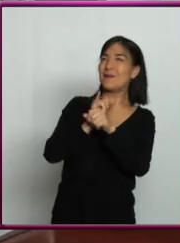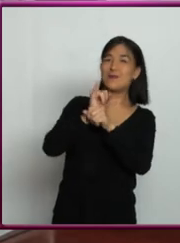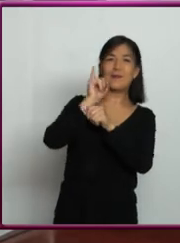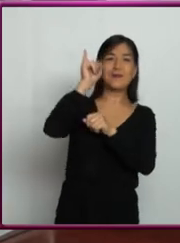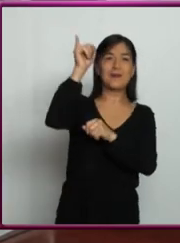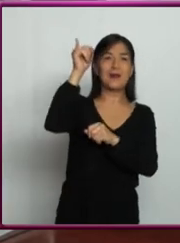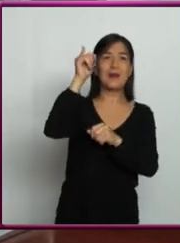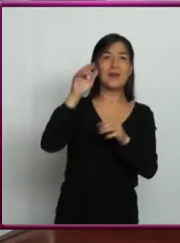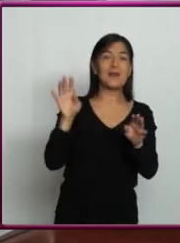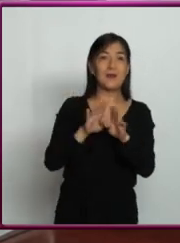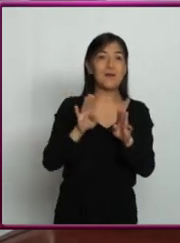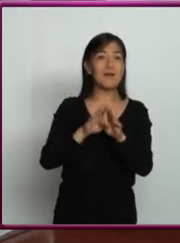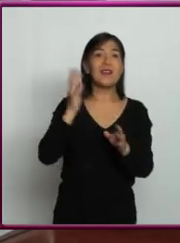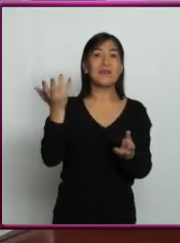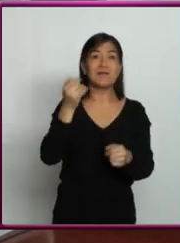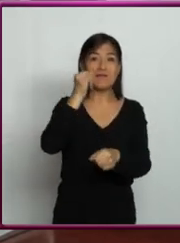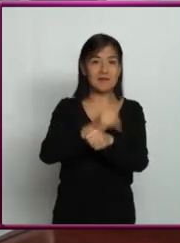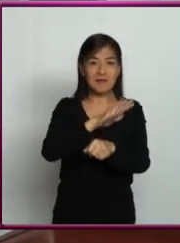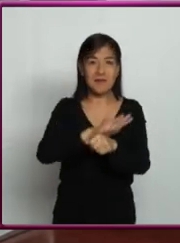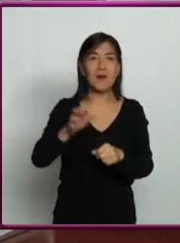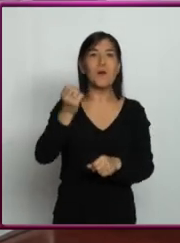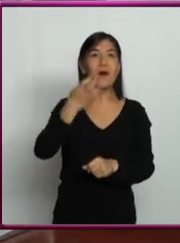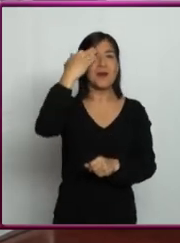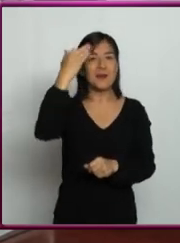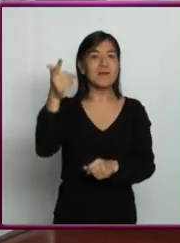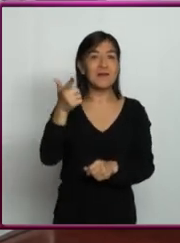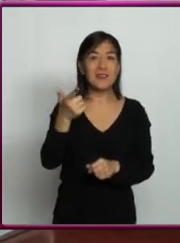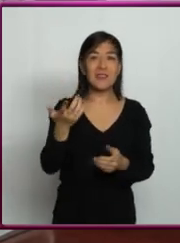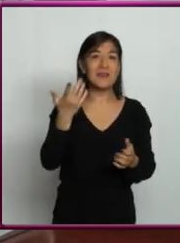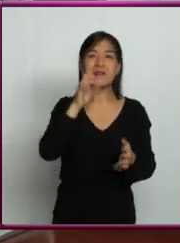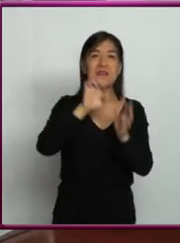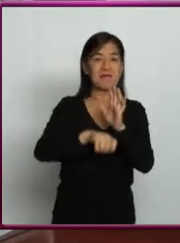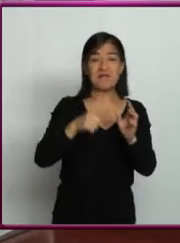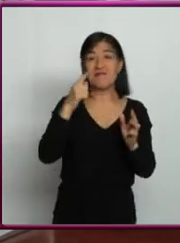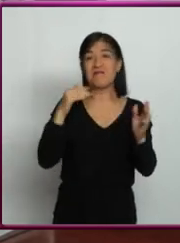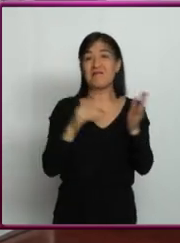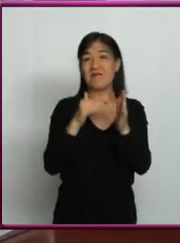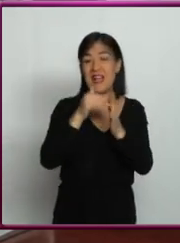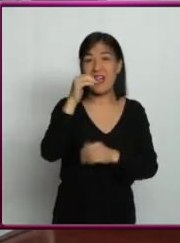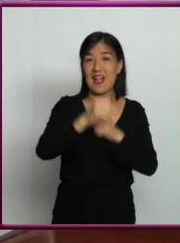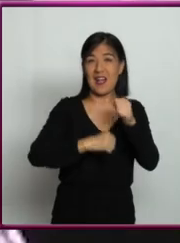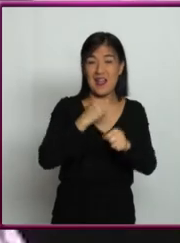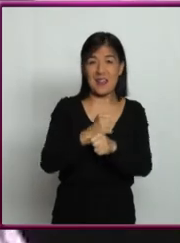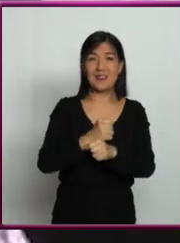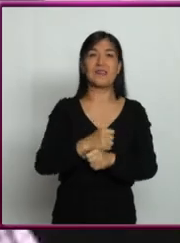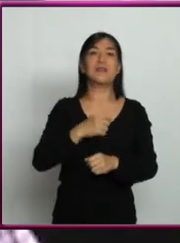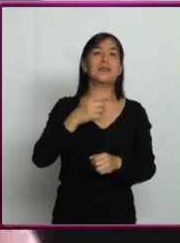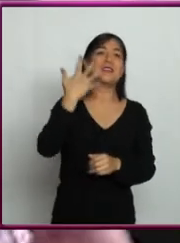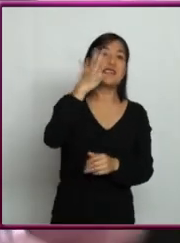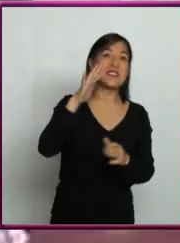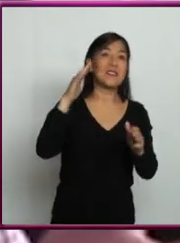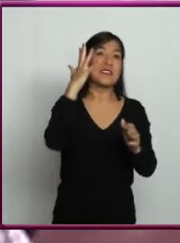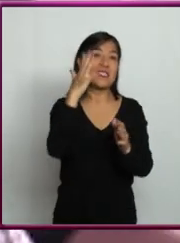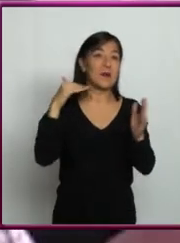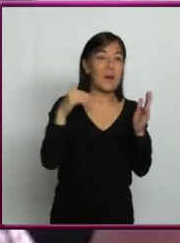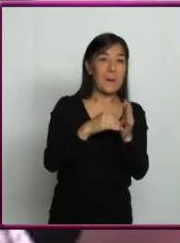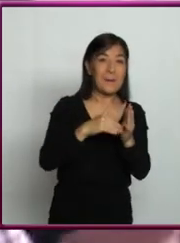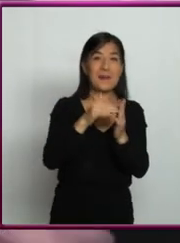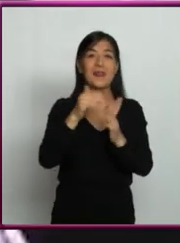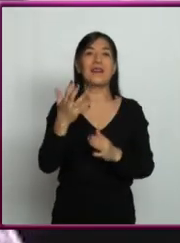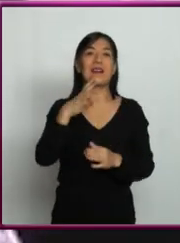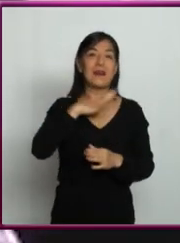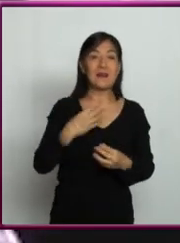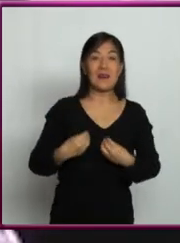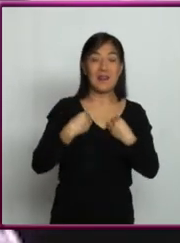es casi imposible saber qué edad tiene. Podría tener mil millones de años, cinco mil. La teoría nos dice que va a